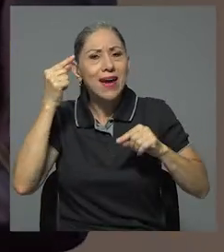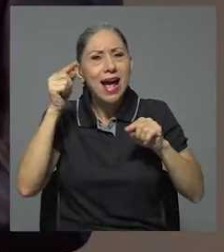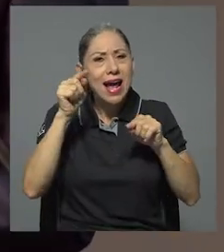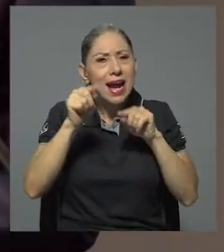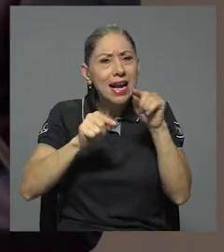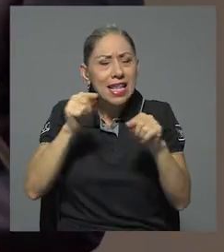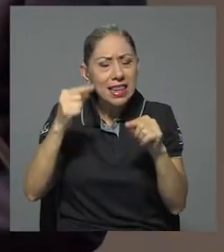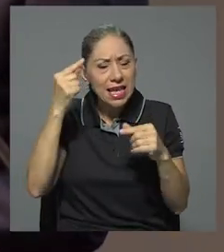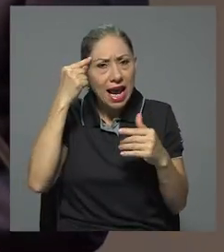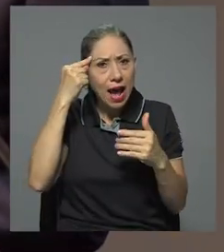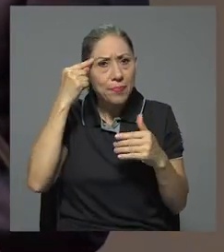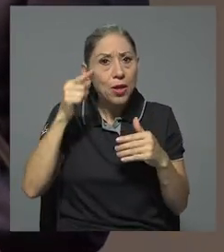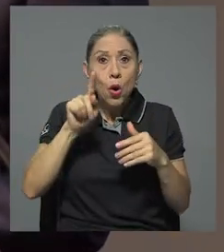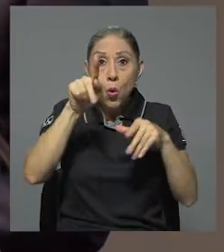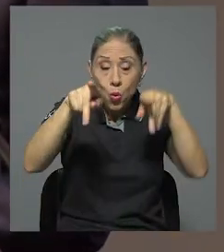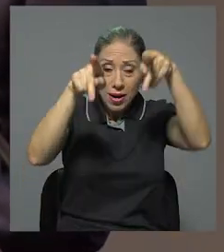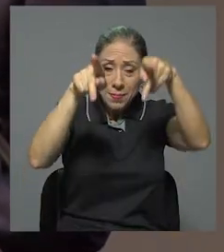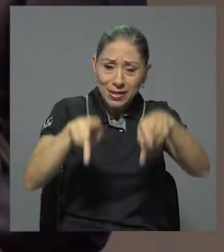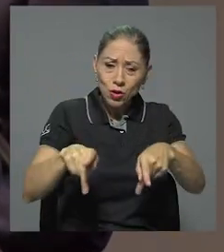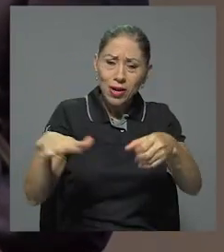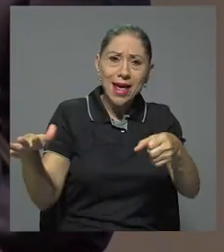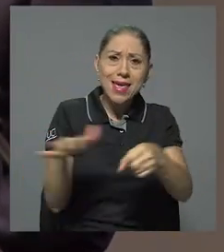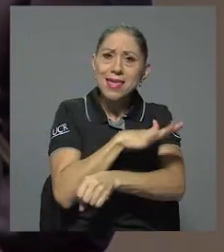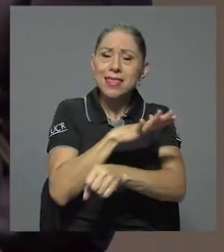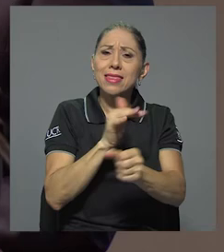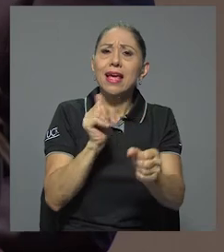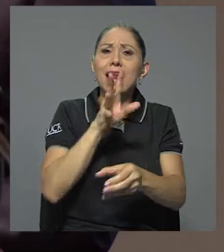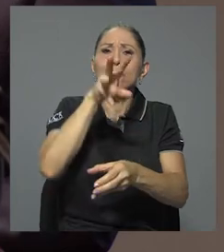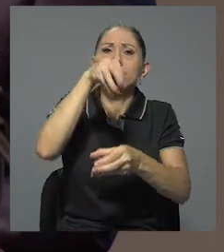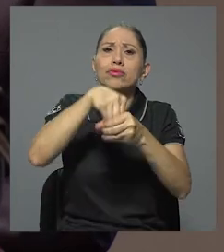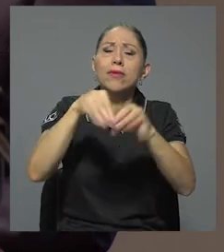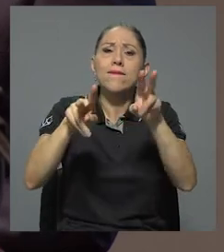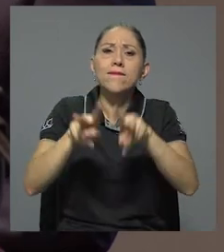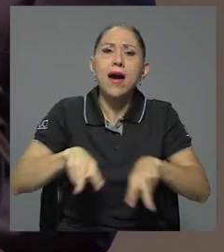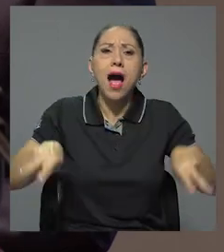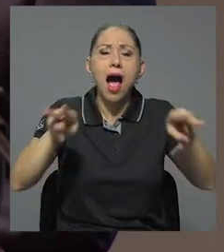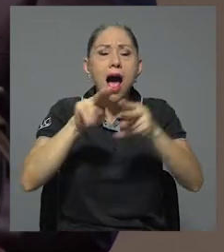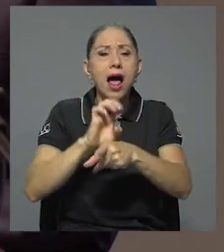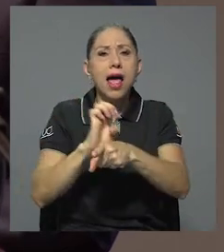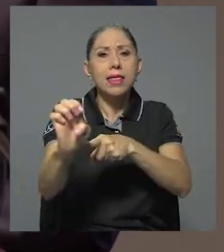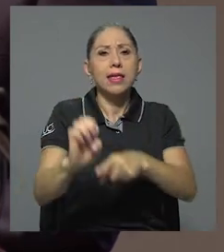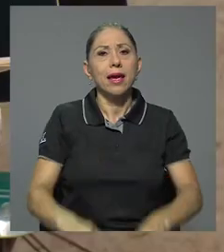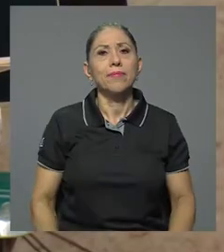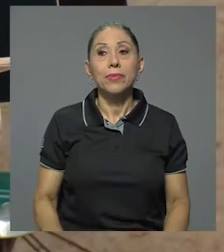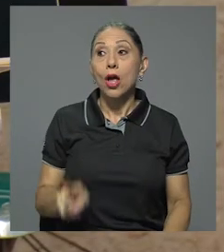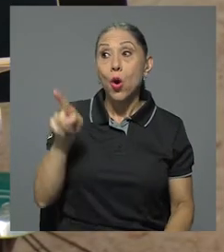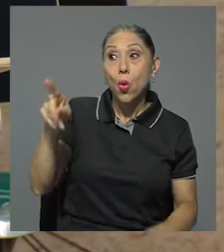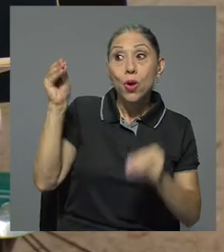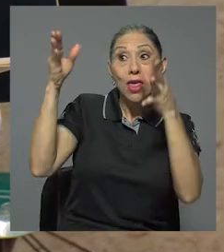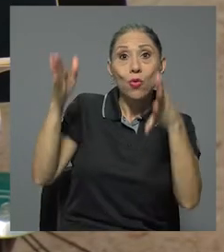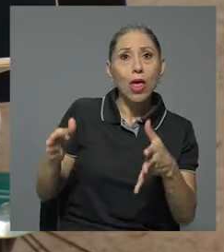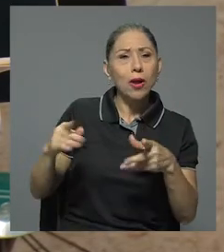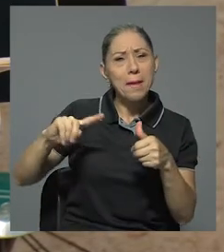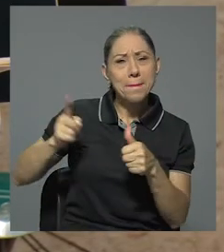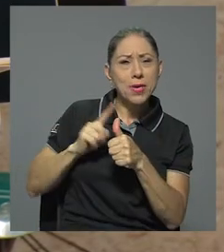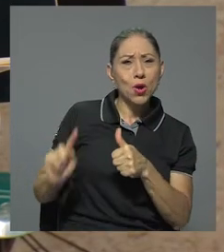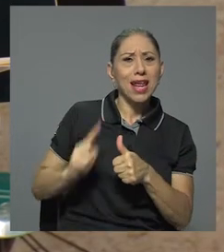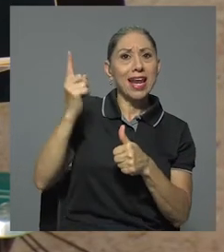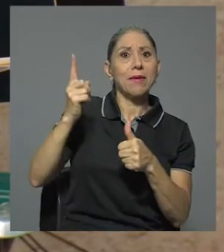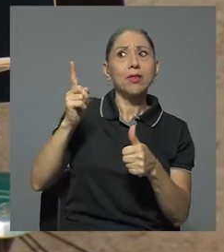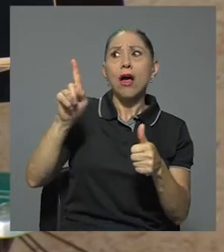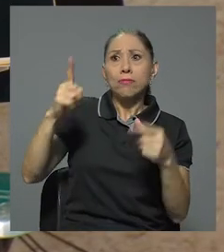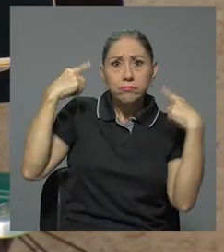individuo, una persona íntegro en materia de valores, en materia de ética. Una educadora pionera,